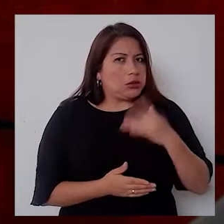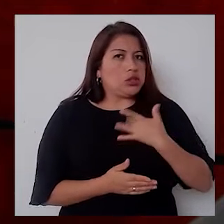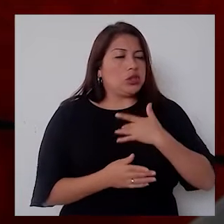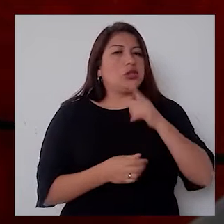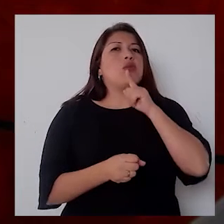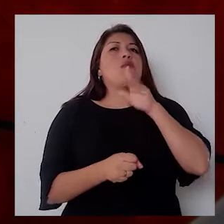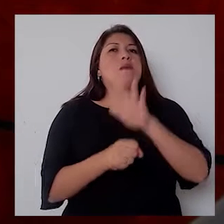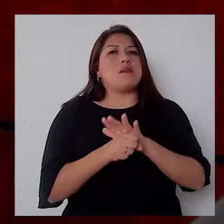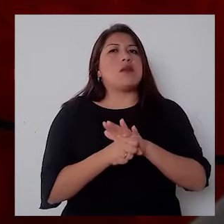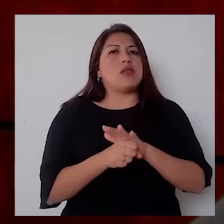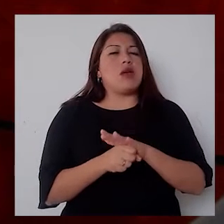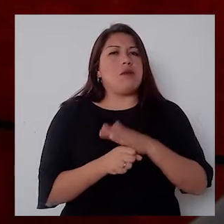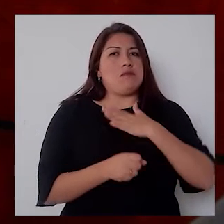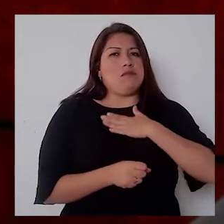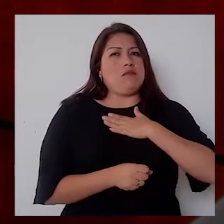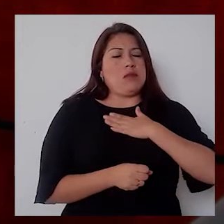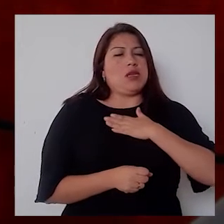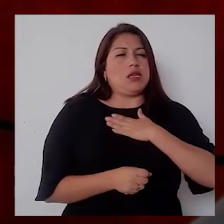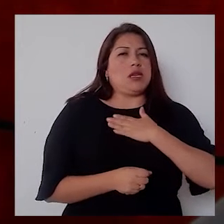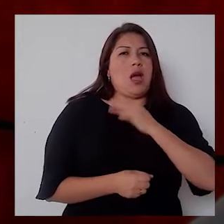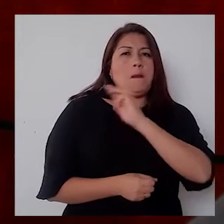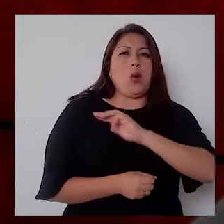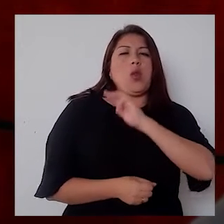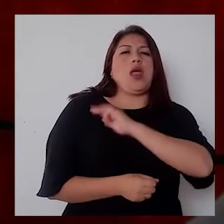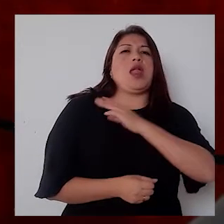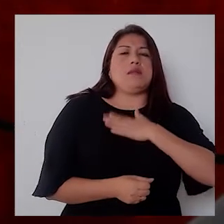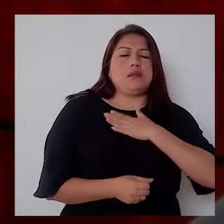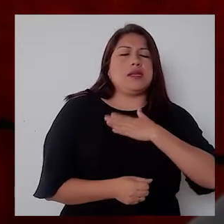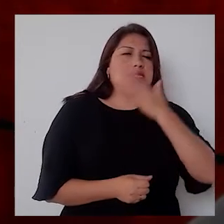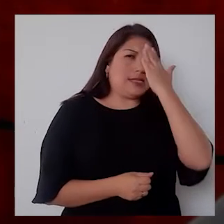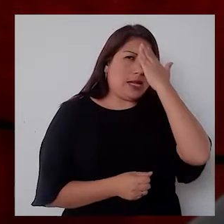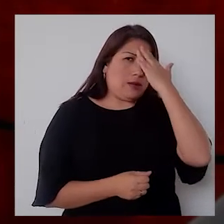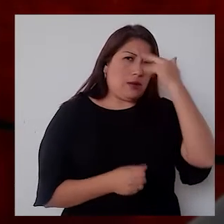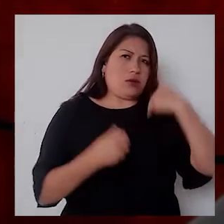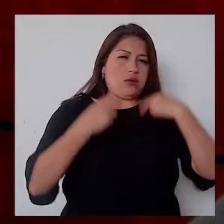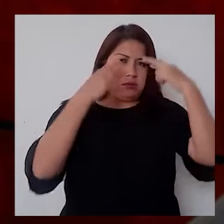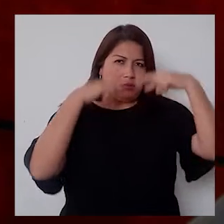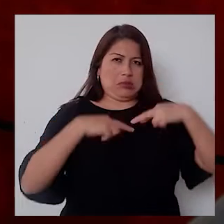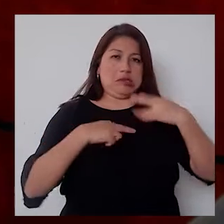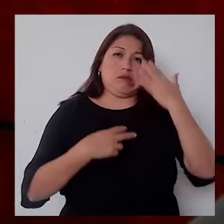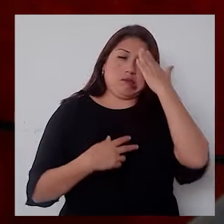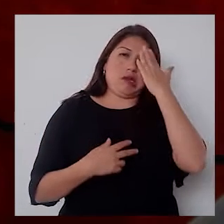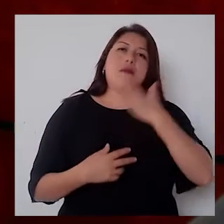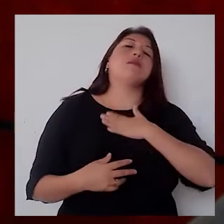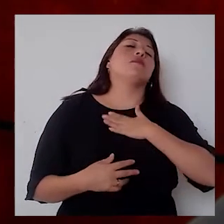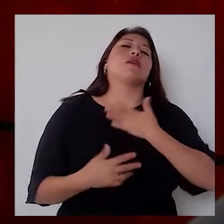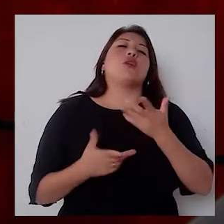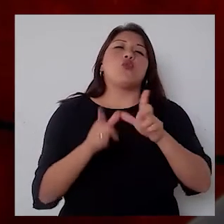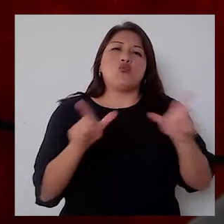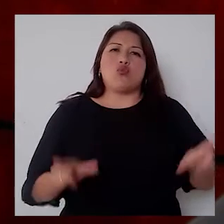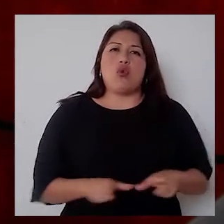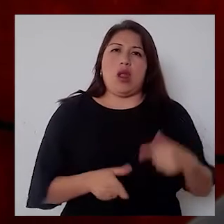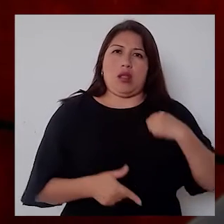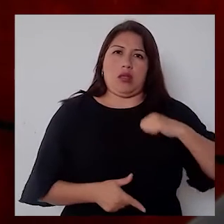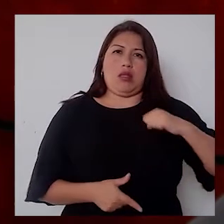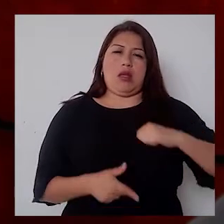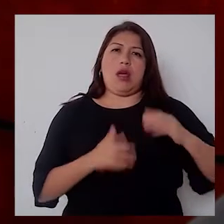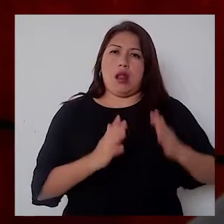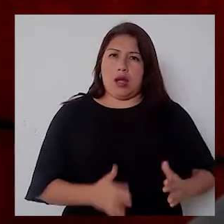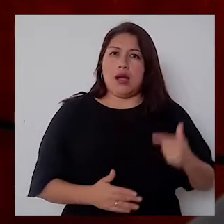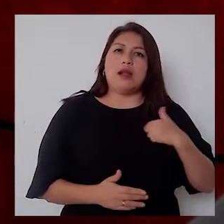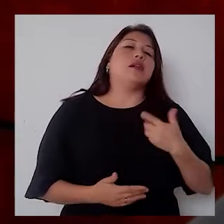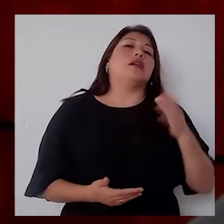moral de poder, desde mi posición como alcalde, poder brindarle el mayor